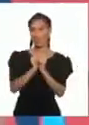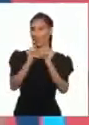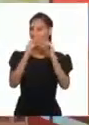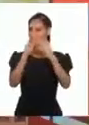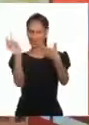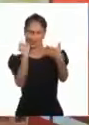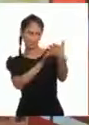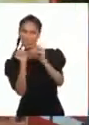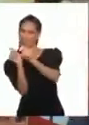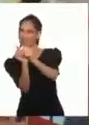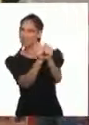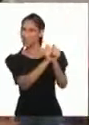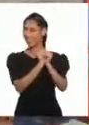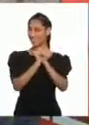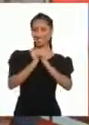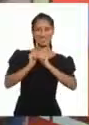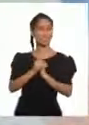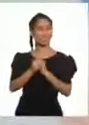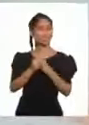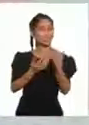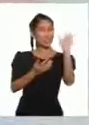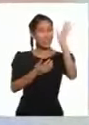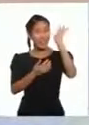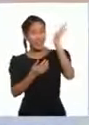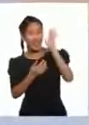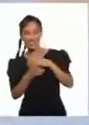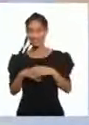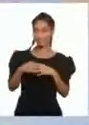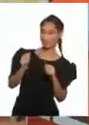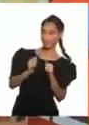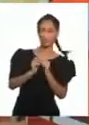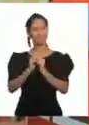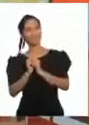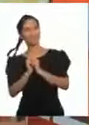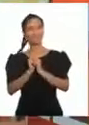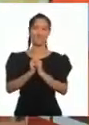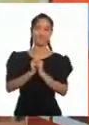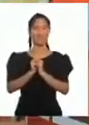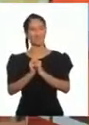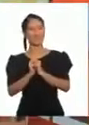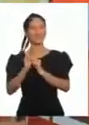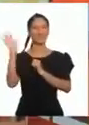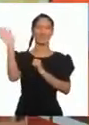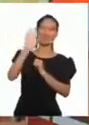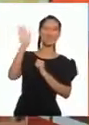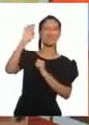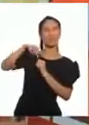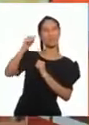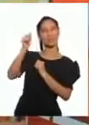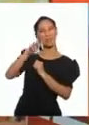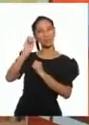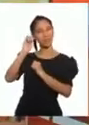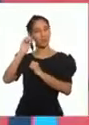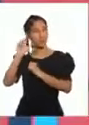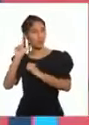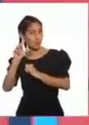Lea Hola Paola Que alegría Volvernos a encontrar